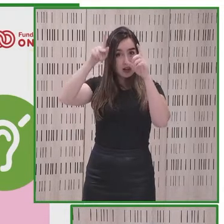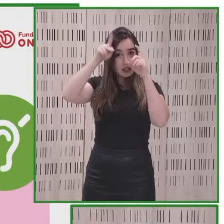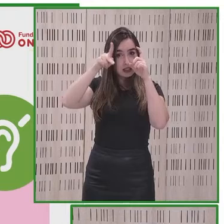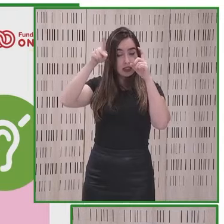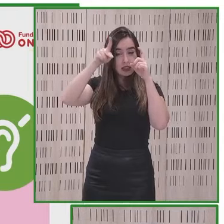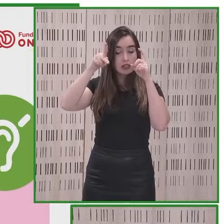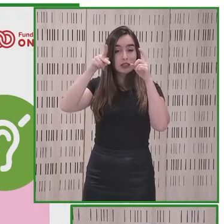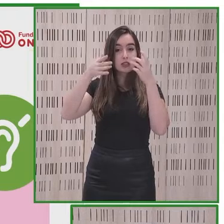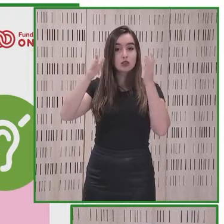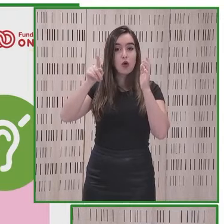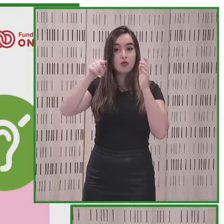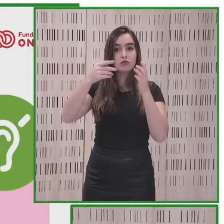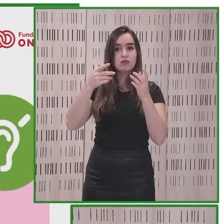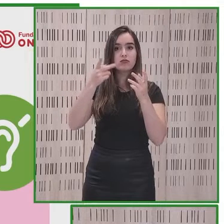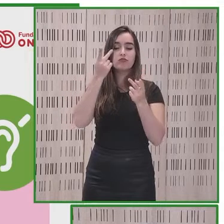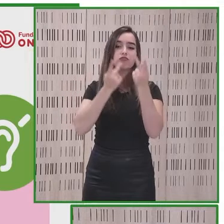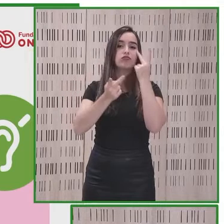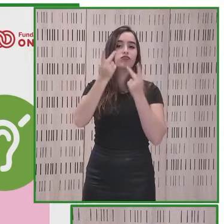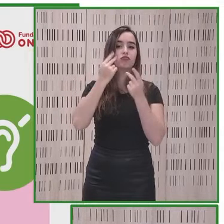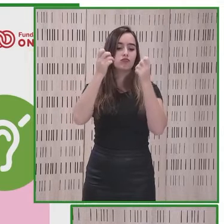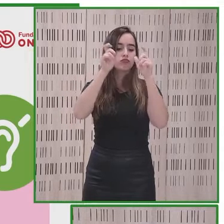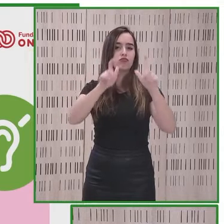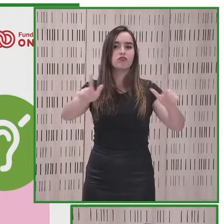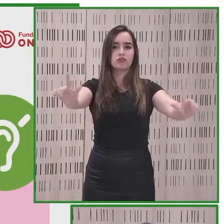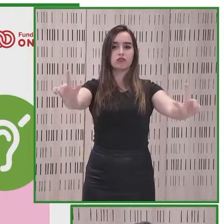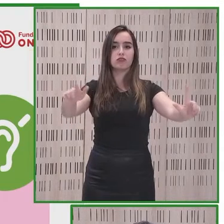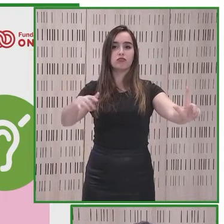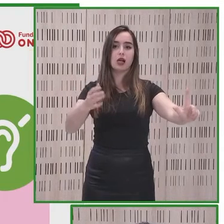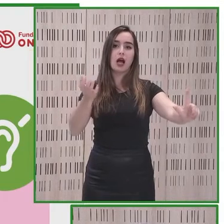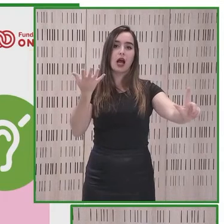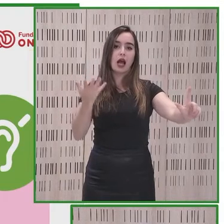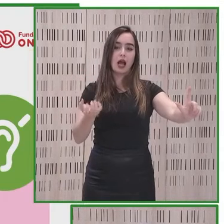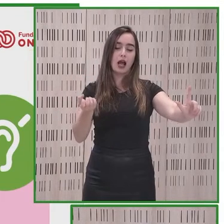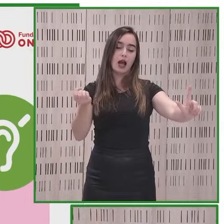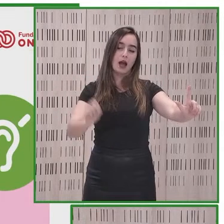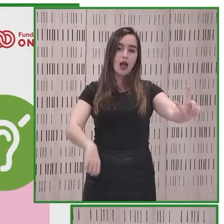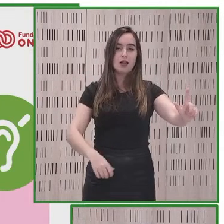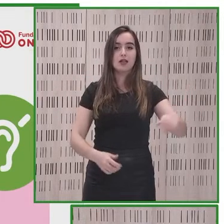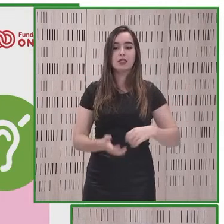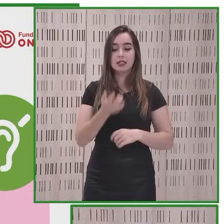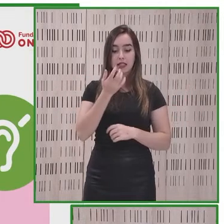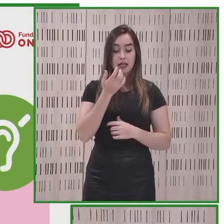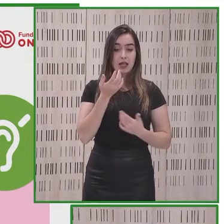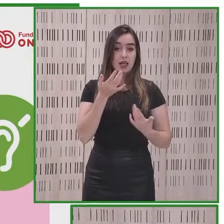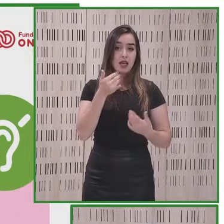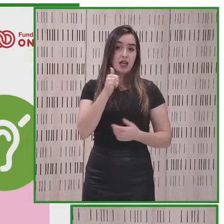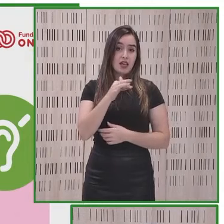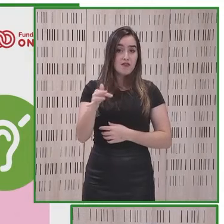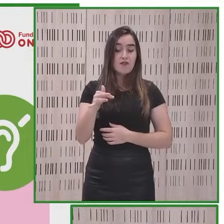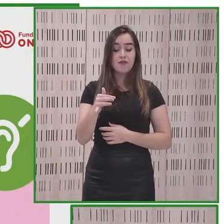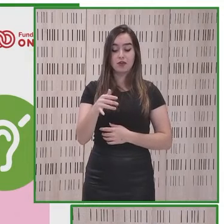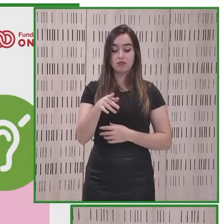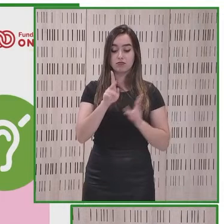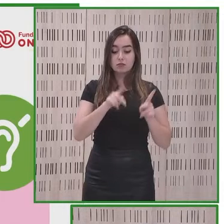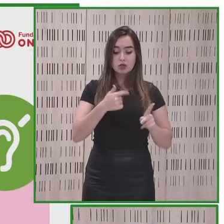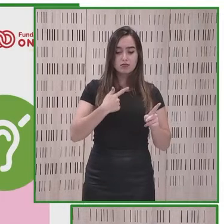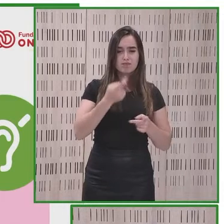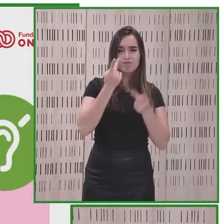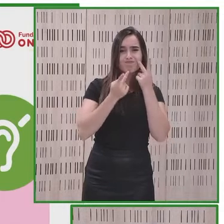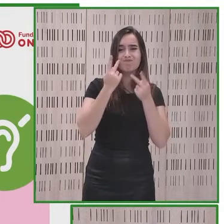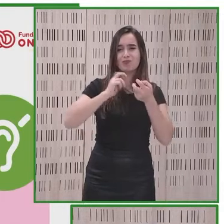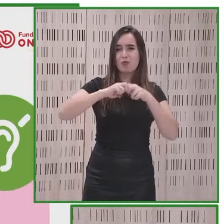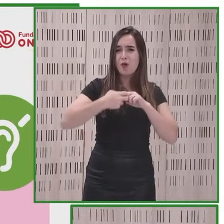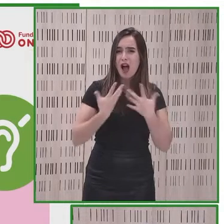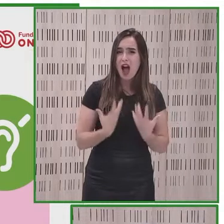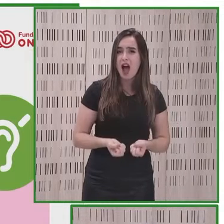esa realidad aumentada directamente en tu ojo si eres una persona que tienes problemas de visión no vas a poder